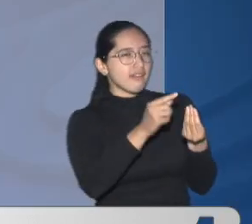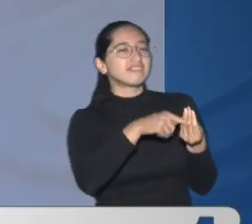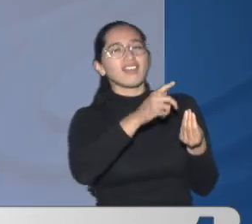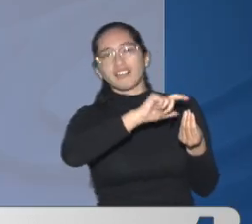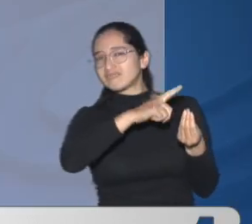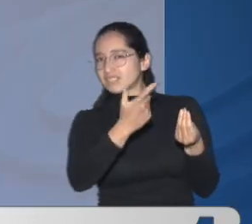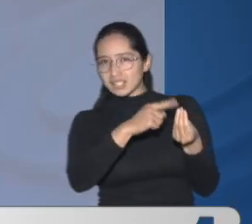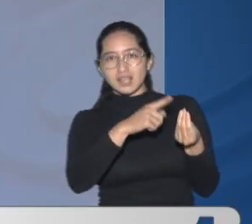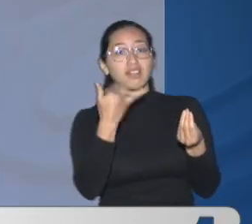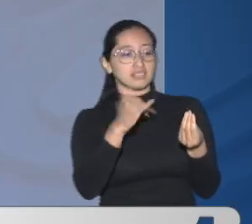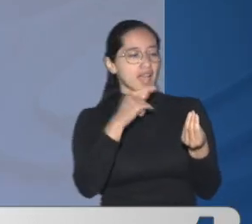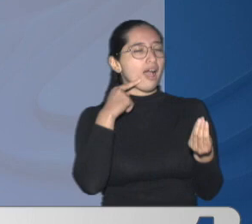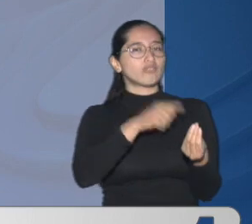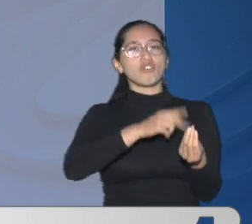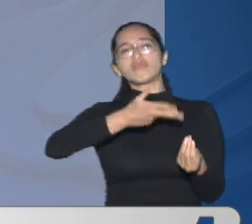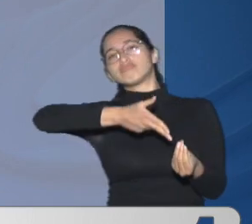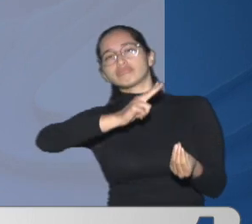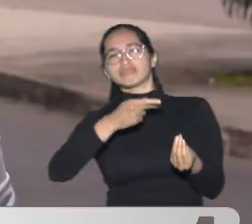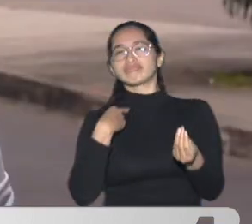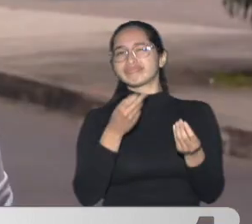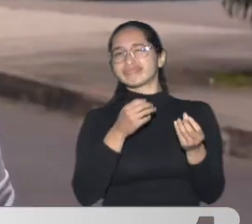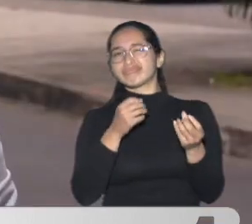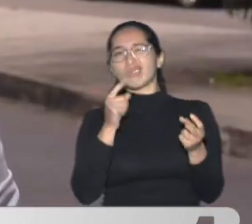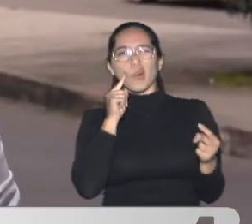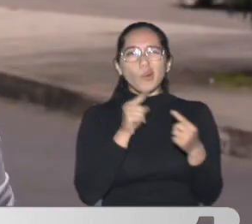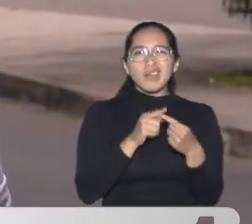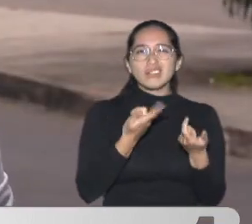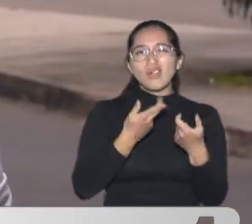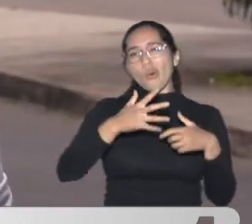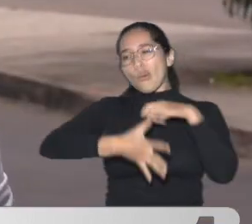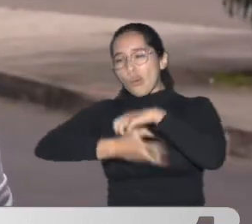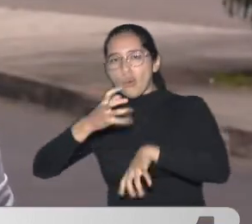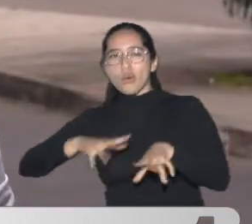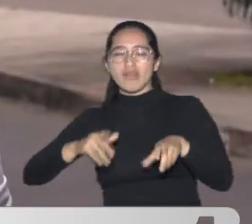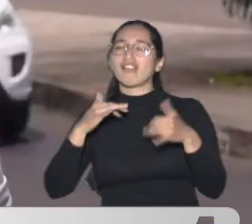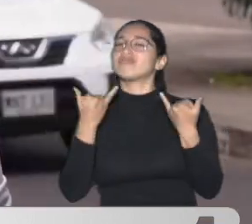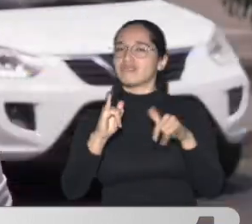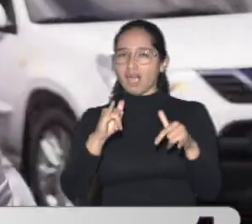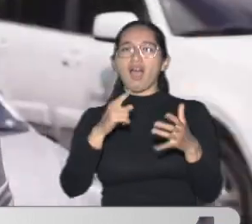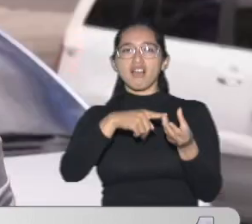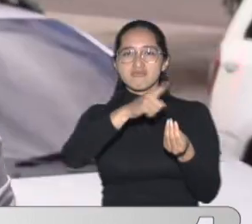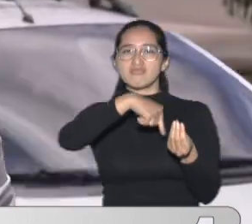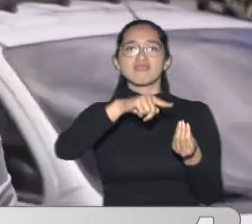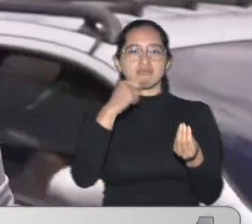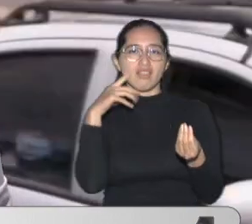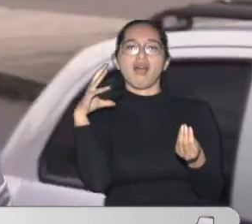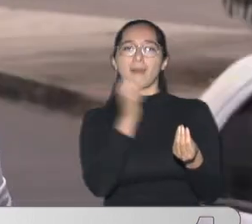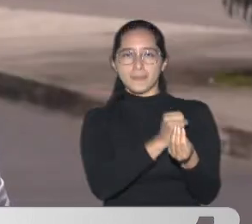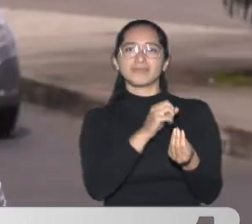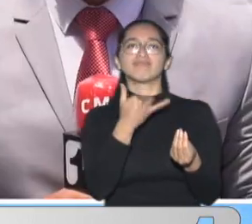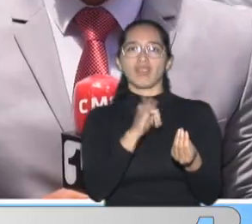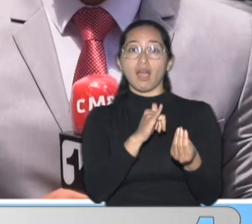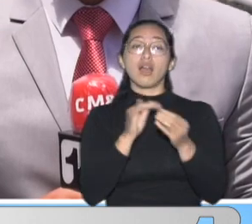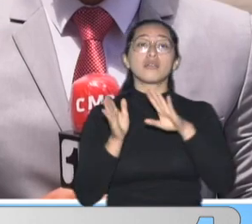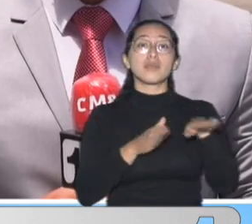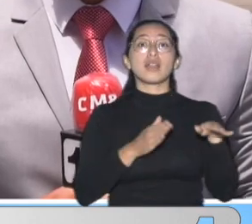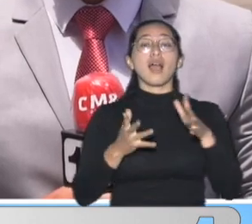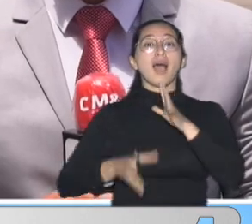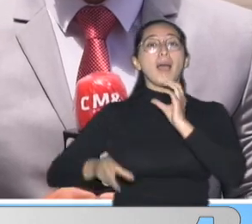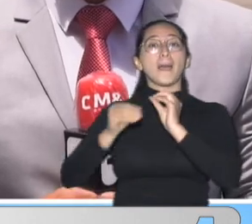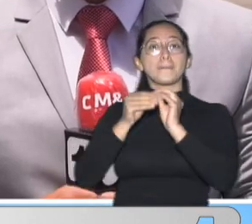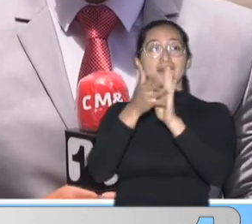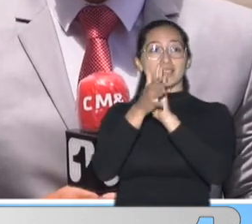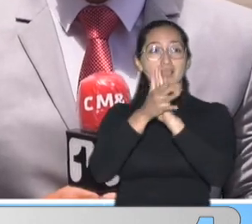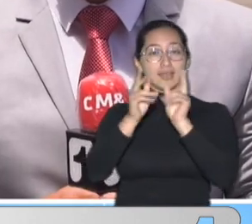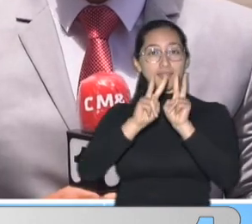identificada Y hablamos De otra importante Noticia Porque en las últimas Horas se conoció De un operativo Que llevó a cabo La